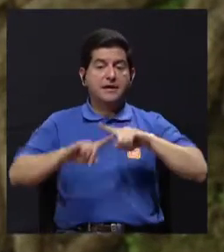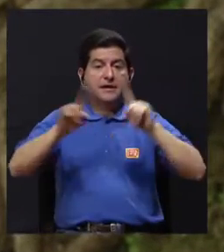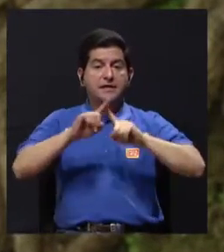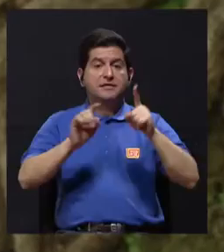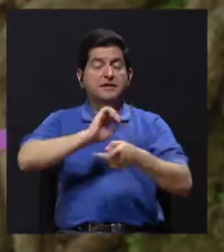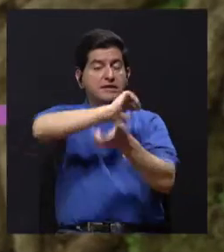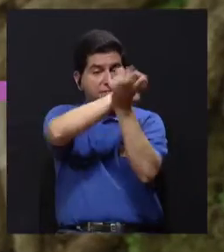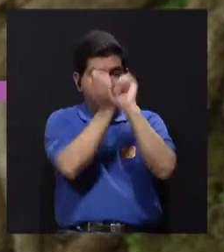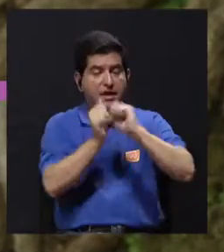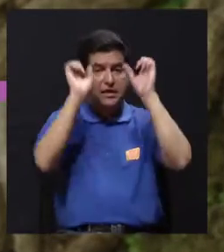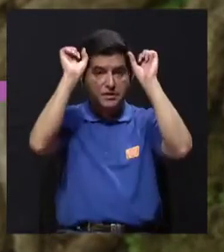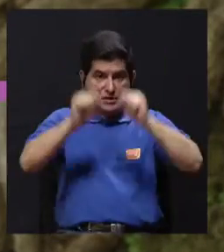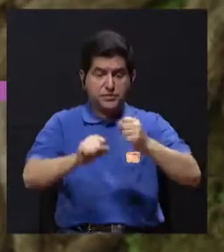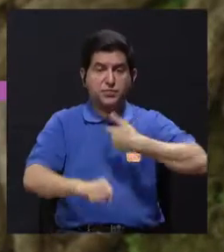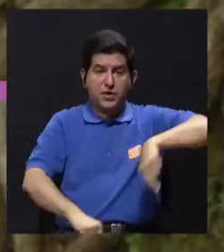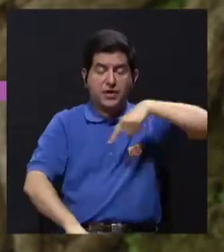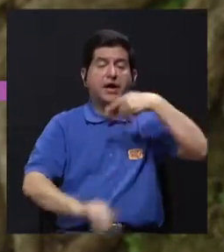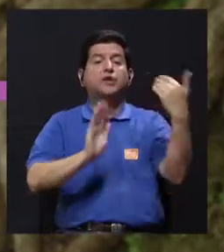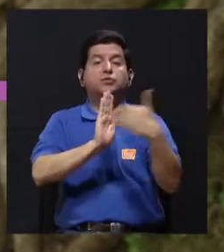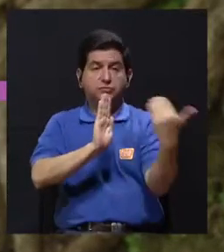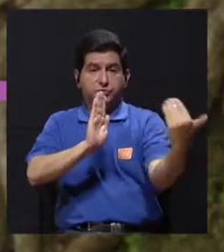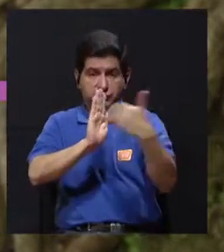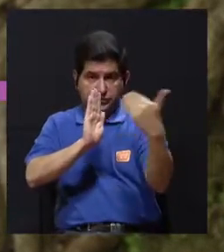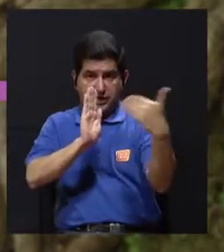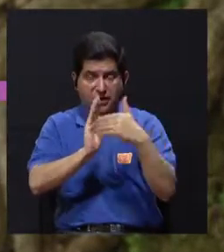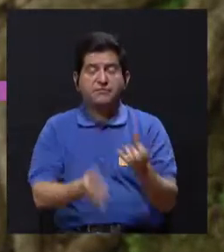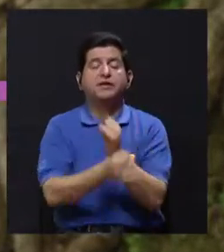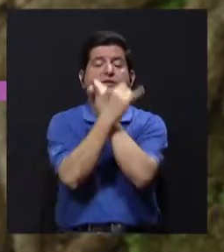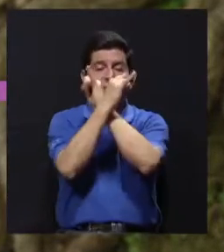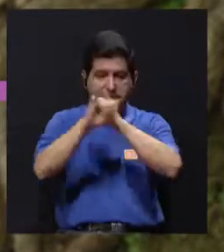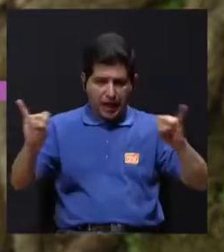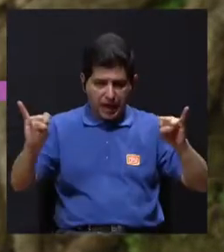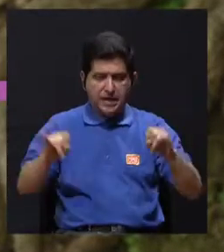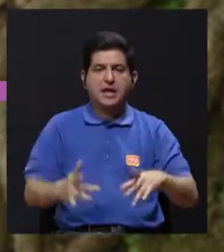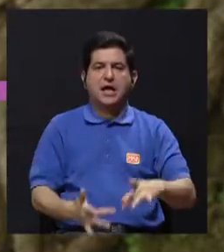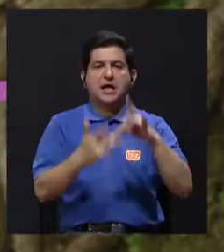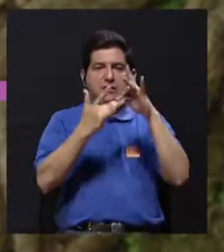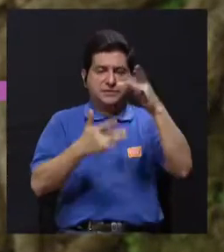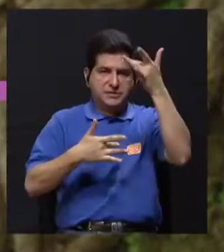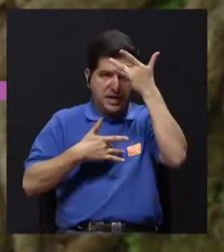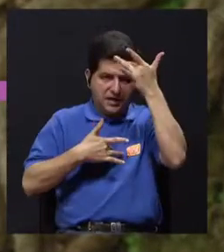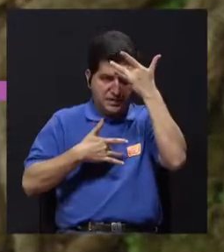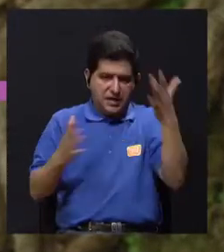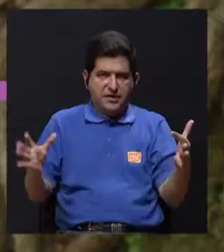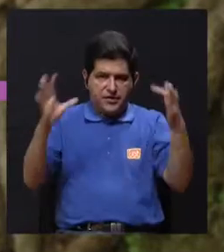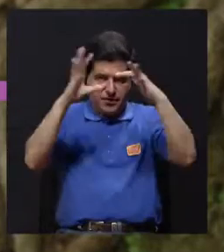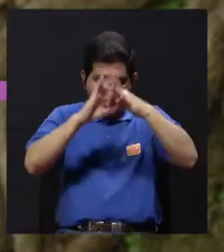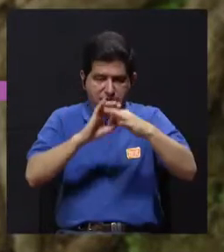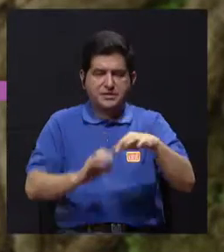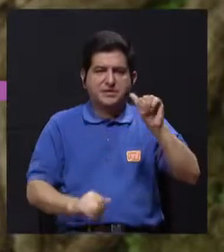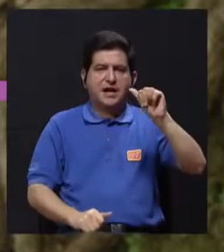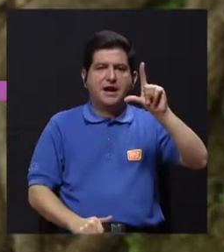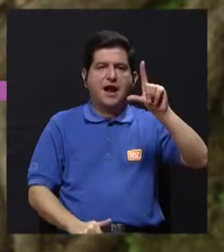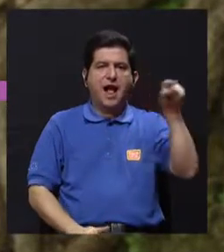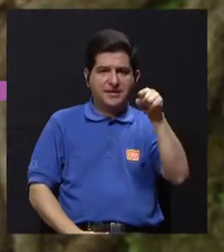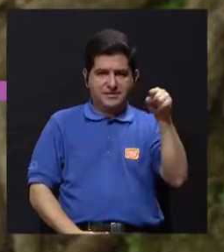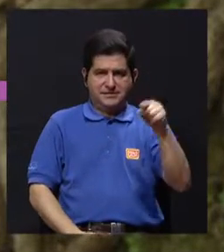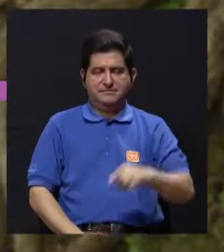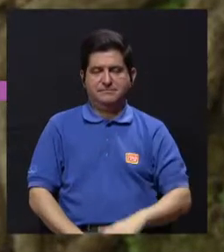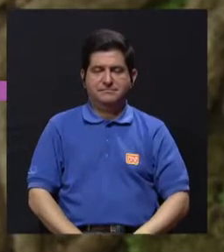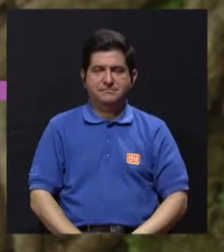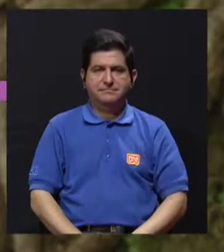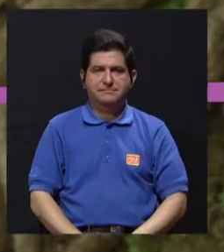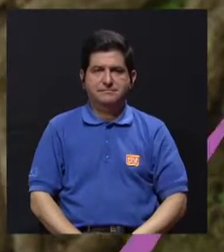básicamente. Y ahí entonces van a haber una serie de cambios que nos pueden predisponer y que nos pueden afectar nuestra independencia. Sobre todo enfermedades